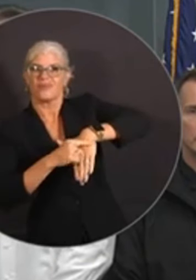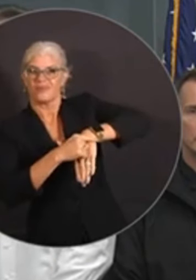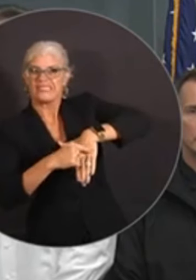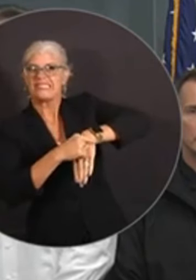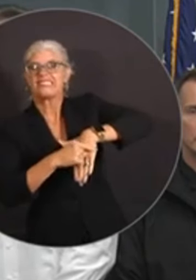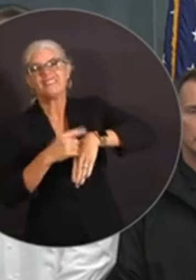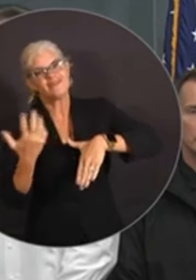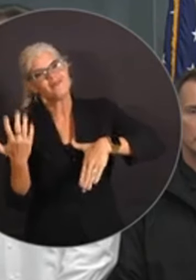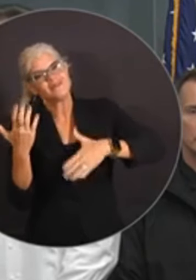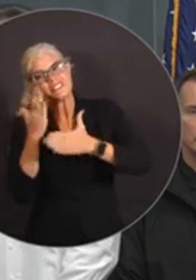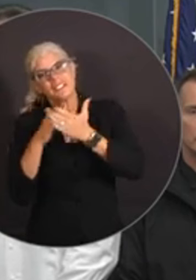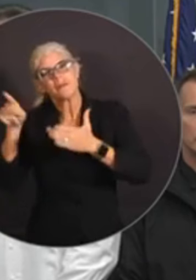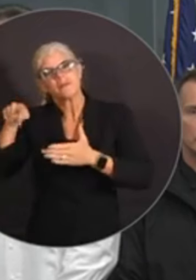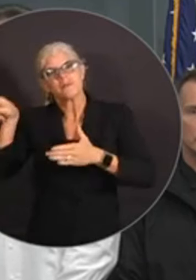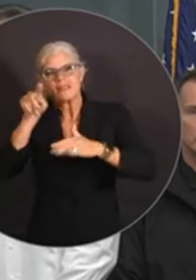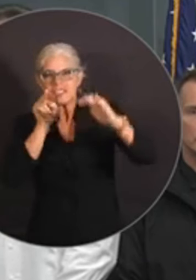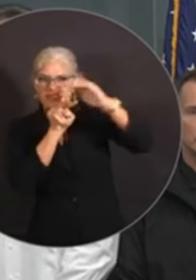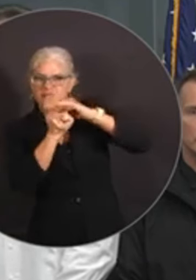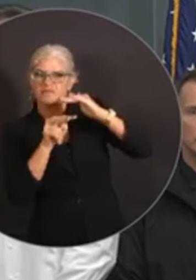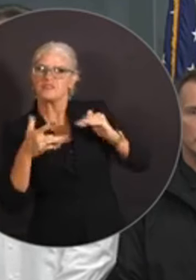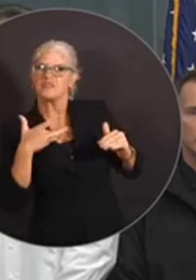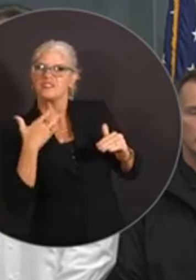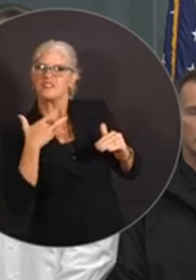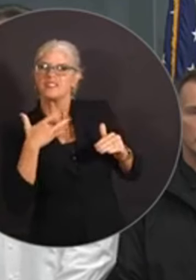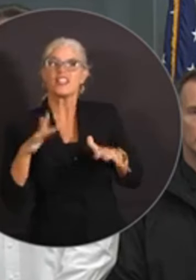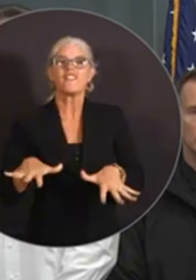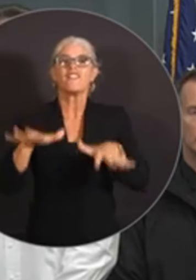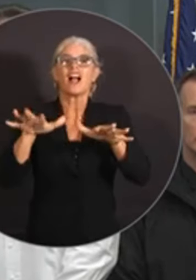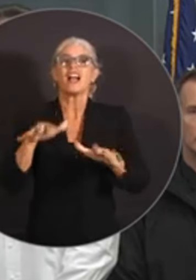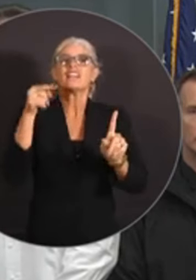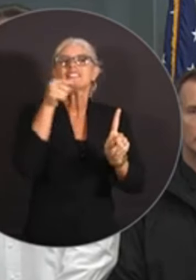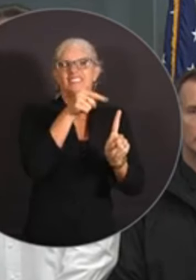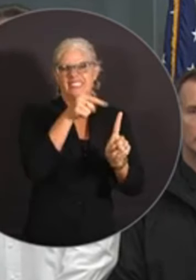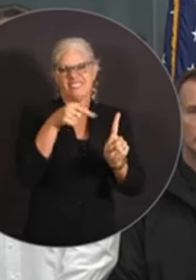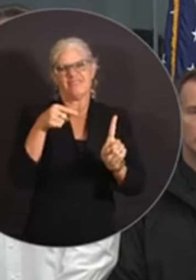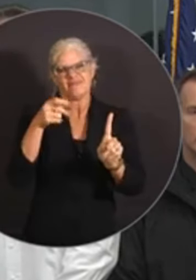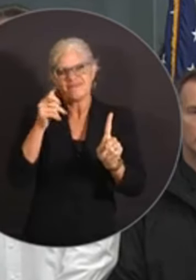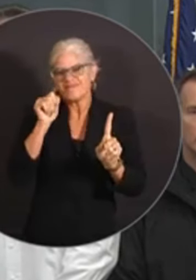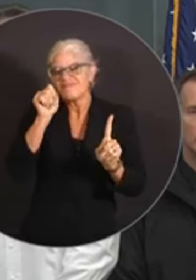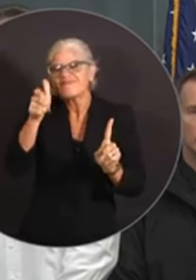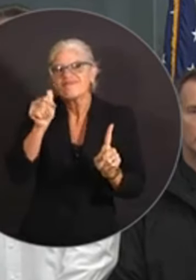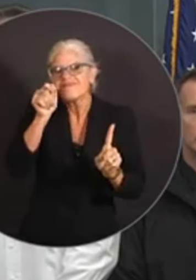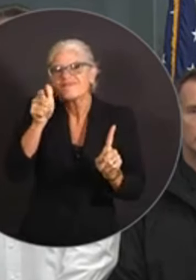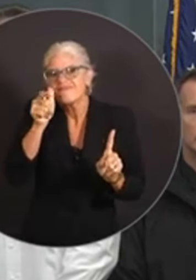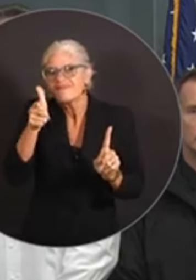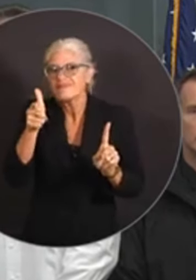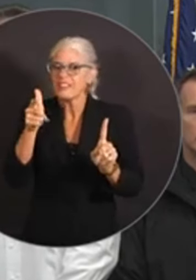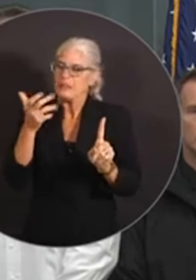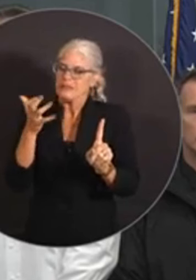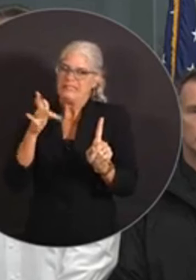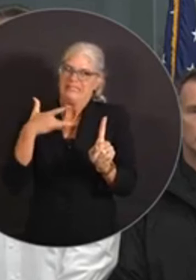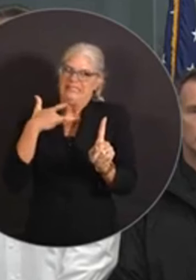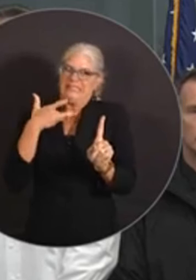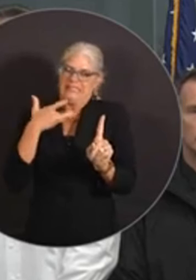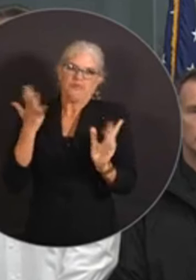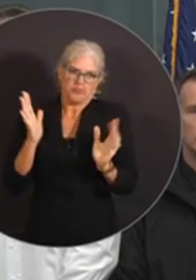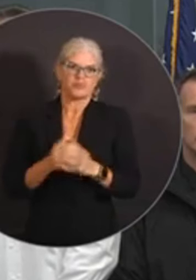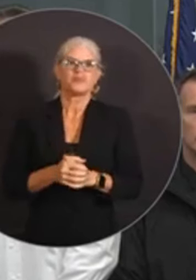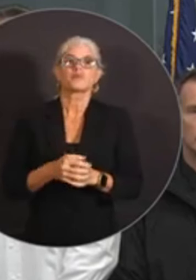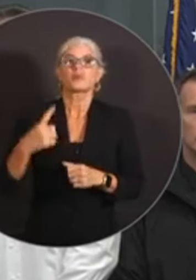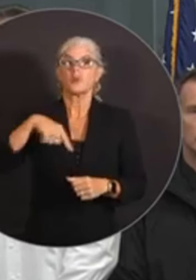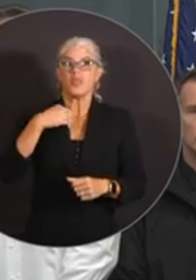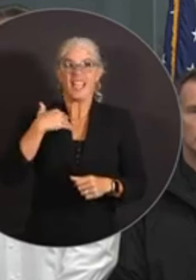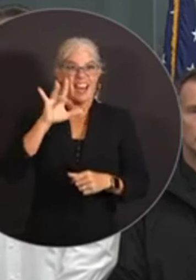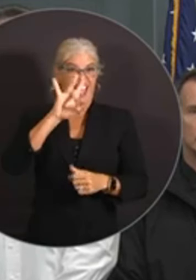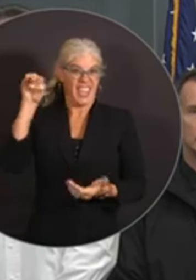pronósticos que permanecen o que llegarán a niveles de inundación en el próximo día. Tuvimos